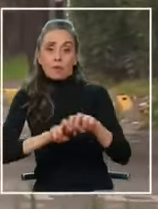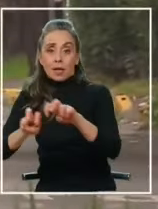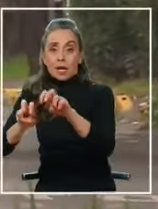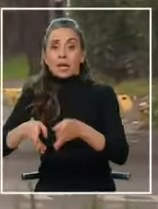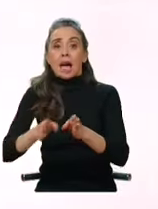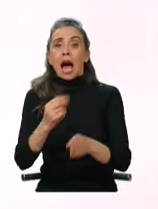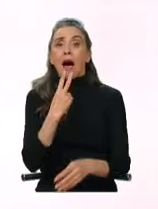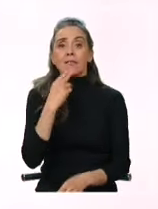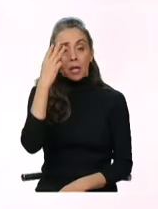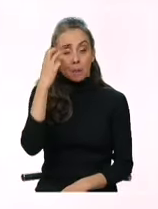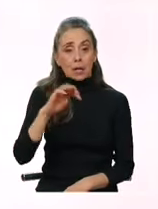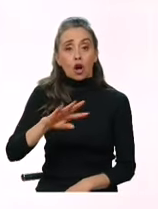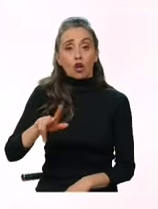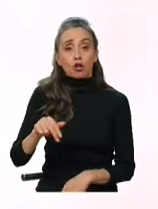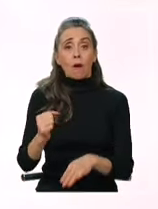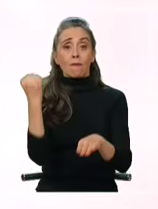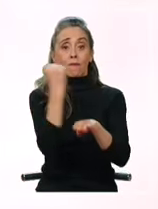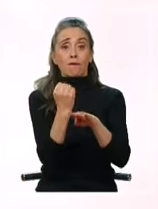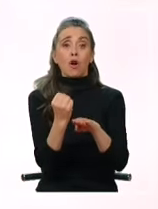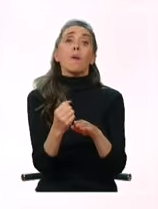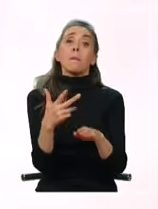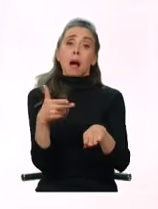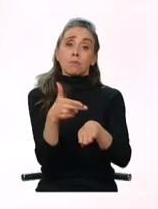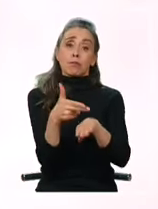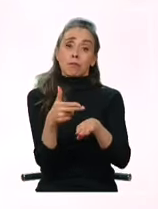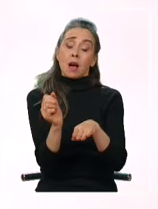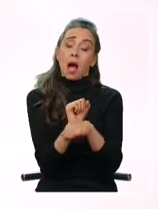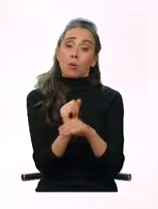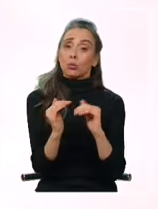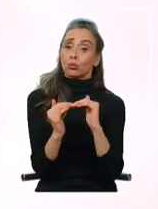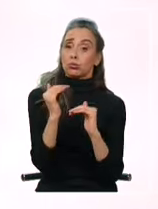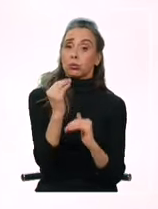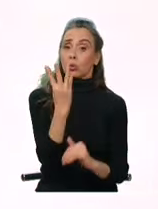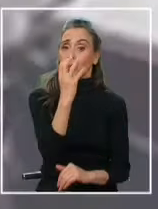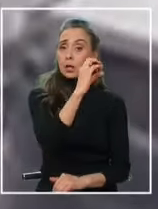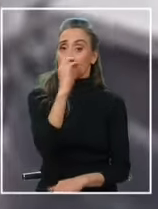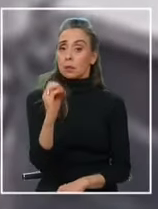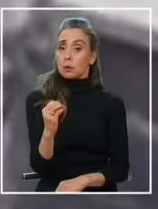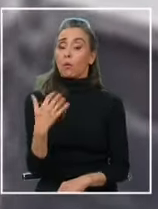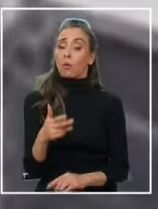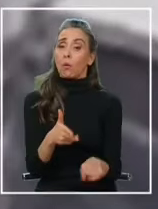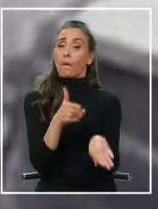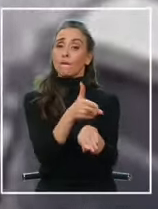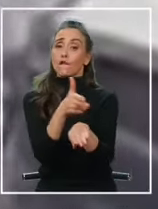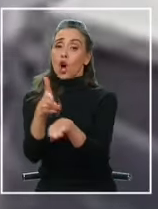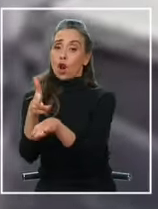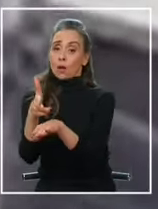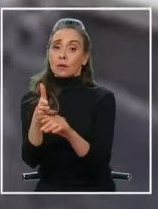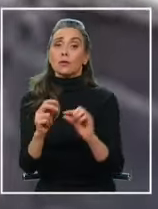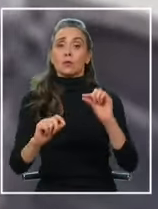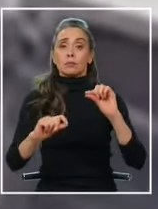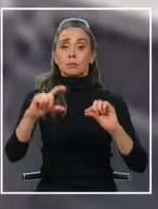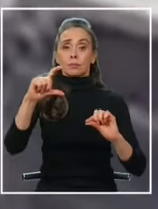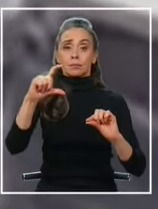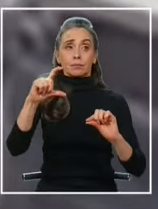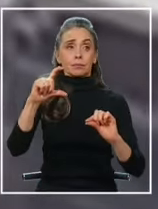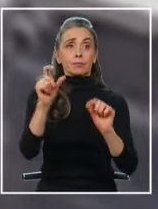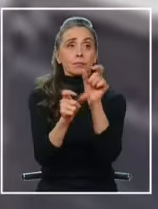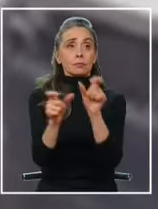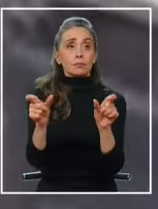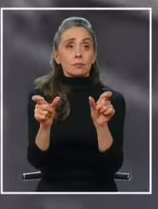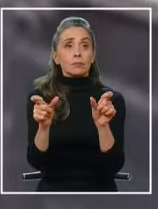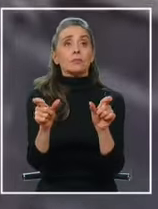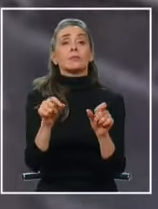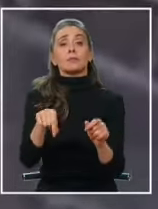México, el robo violento de vehículos aumentó un 40%. Alza que va de la mano con el crecimiento de este